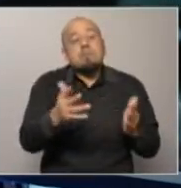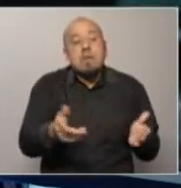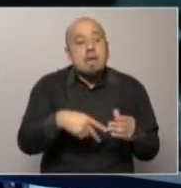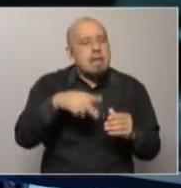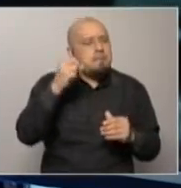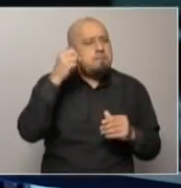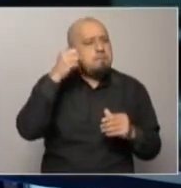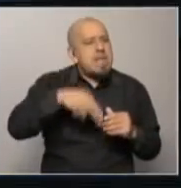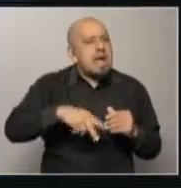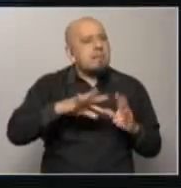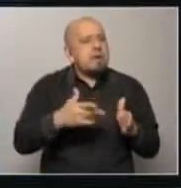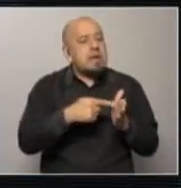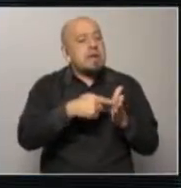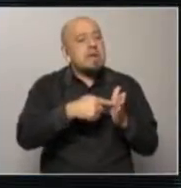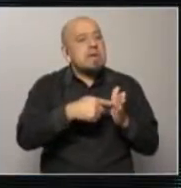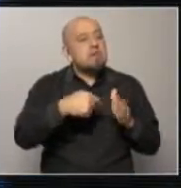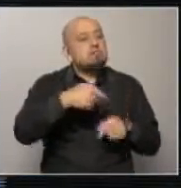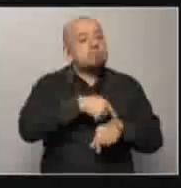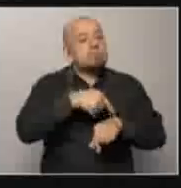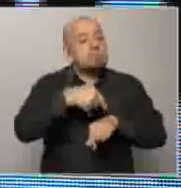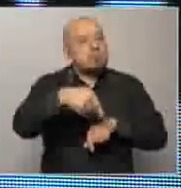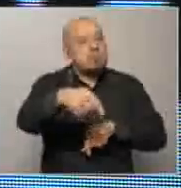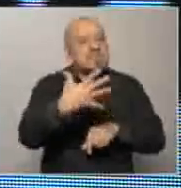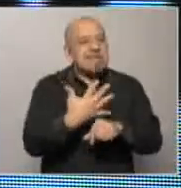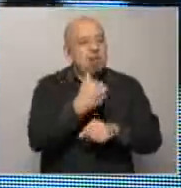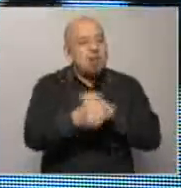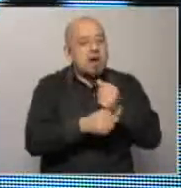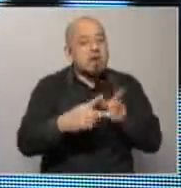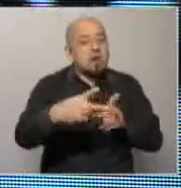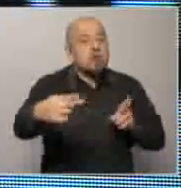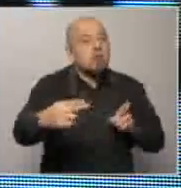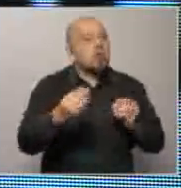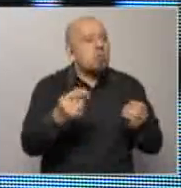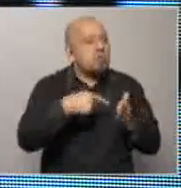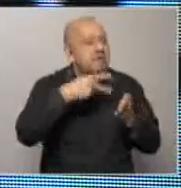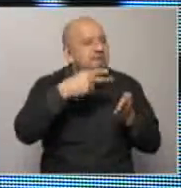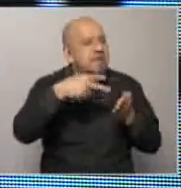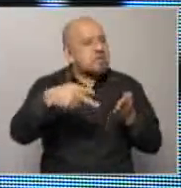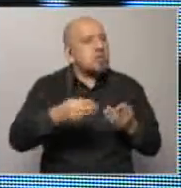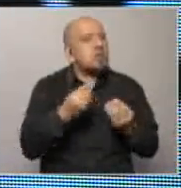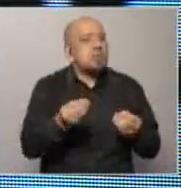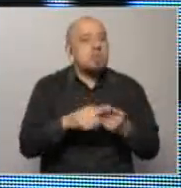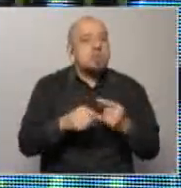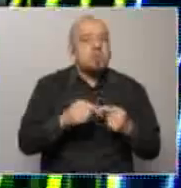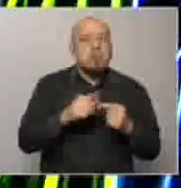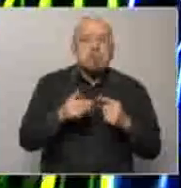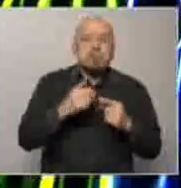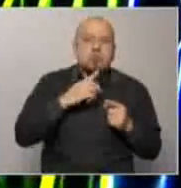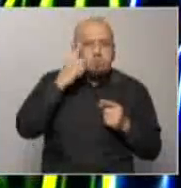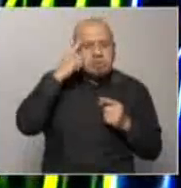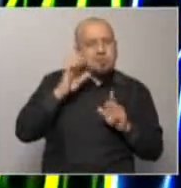para los próximos cinco años entonces es la forma de trabajar sobre el presupuesto. Yo capaz tengo un matiz con una cosa que decía